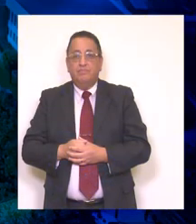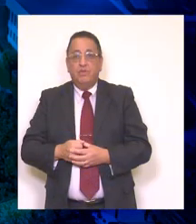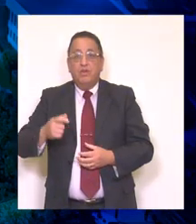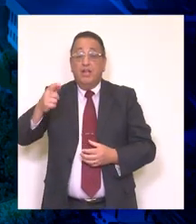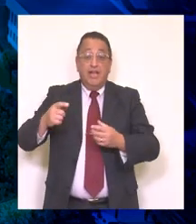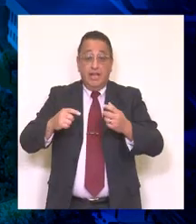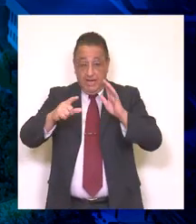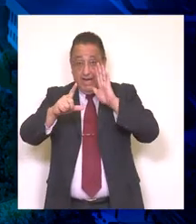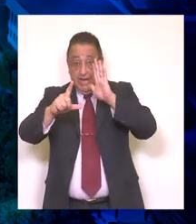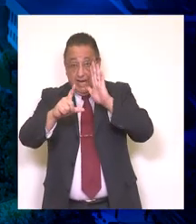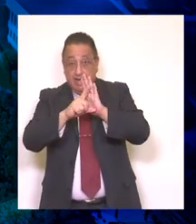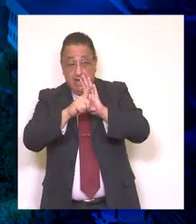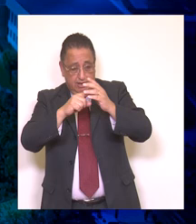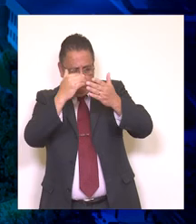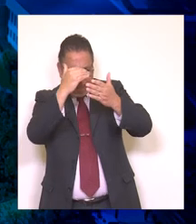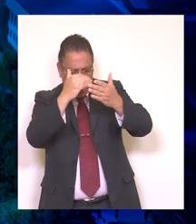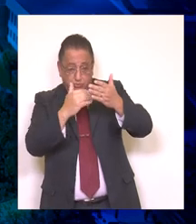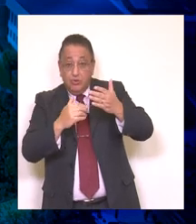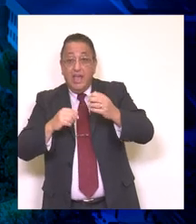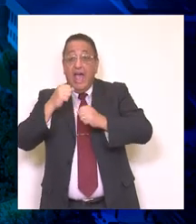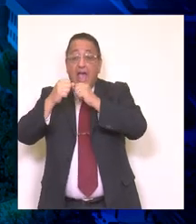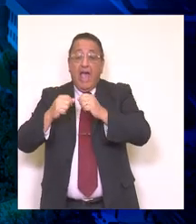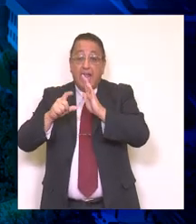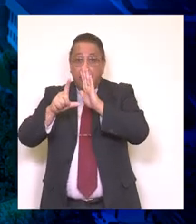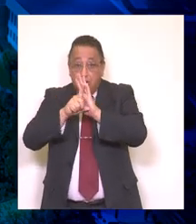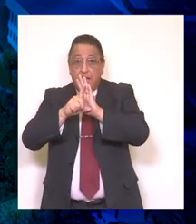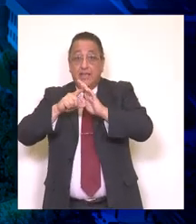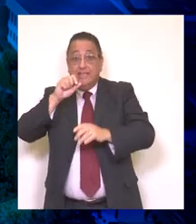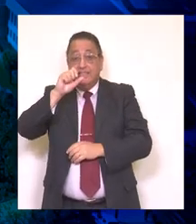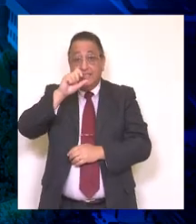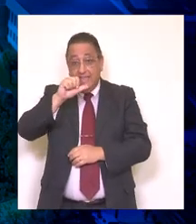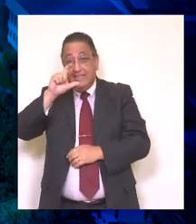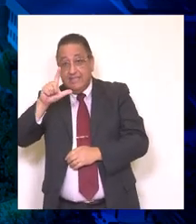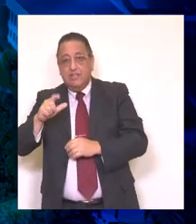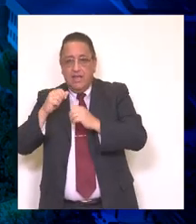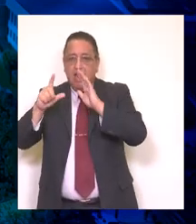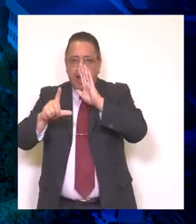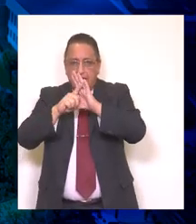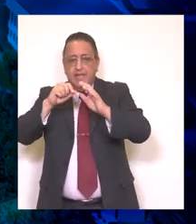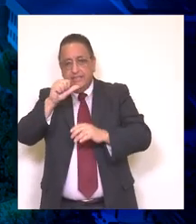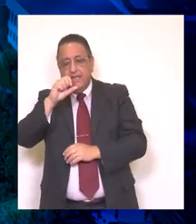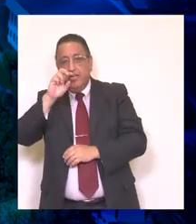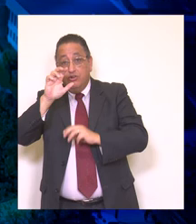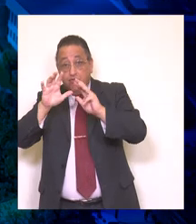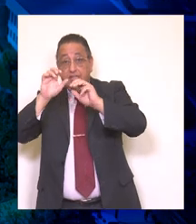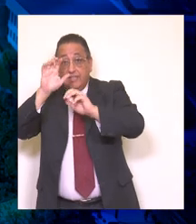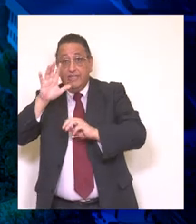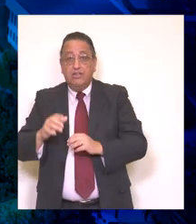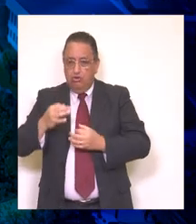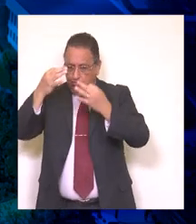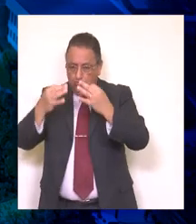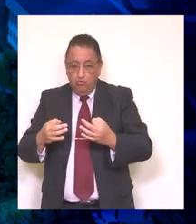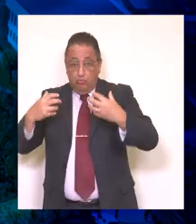De conformidad a lo dispuesto en el artículo 67 de la Ley 18.695, Orgánica y